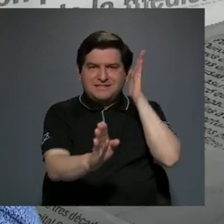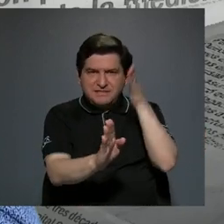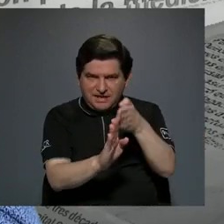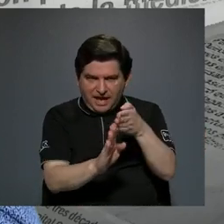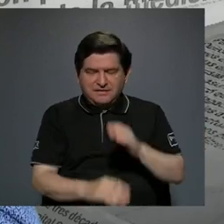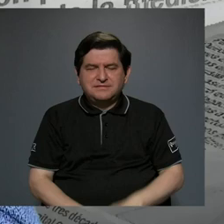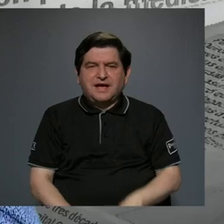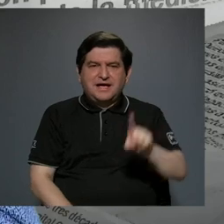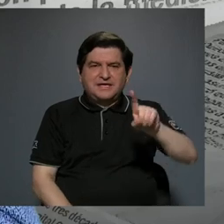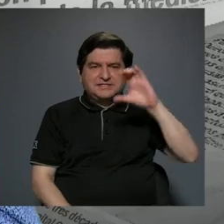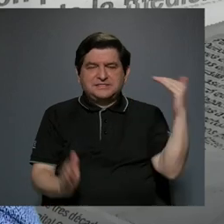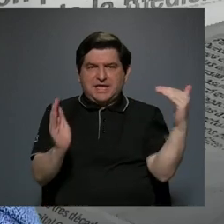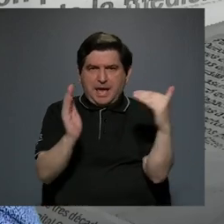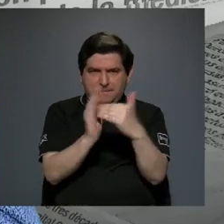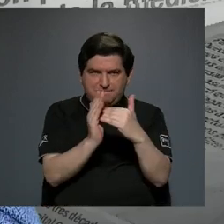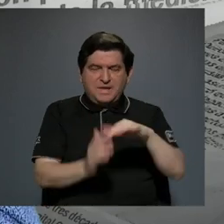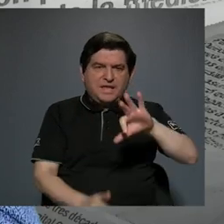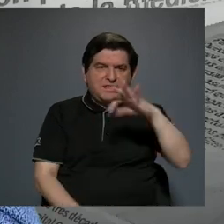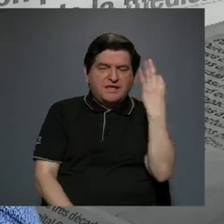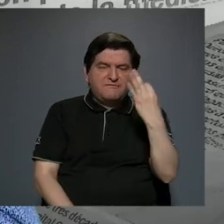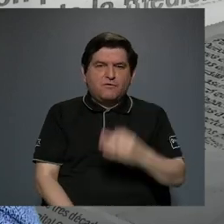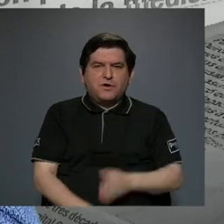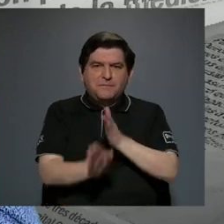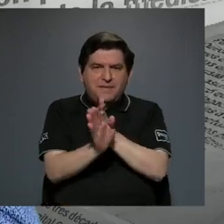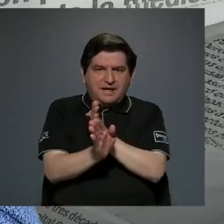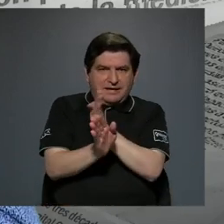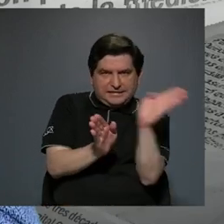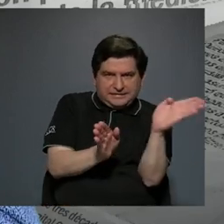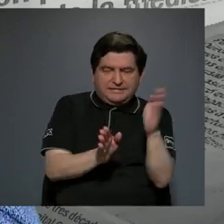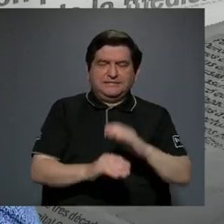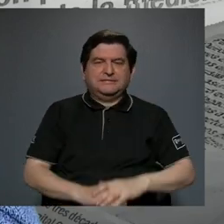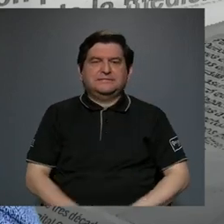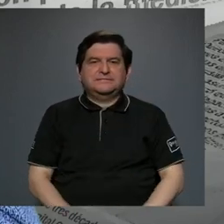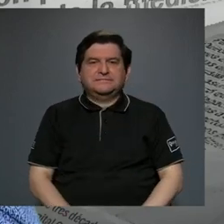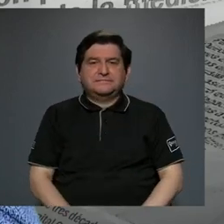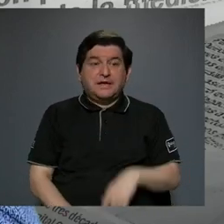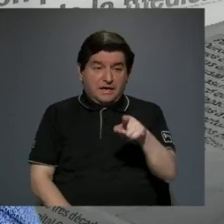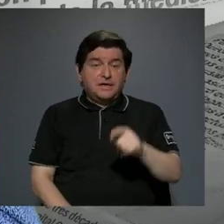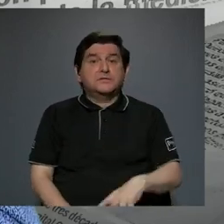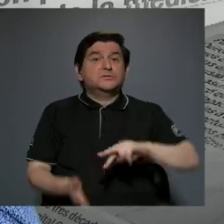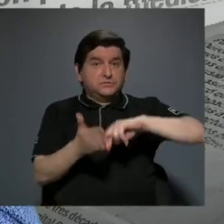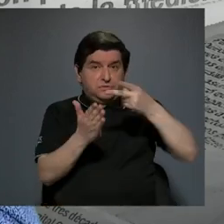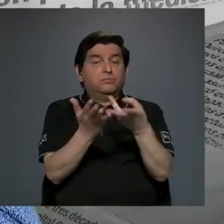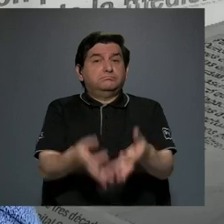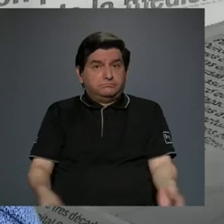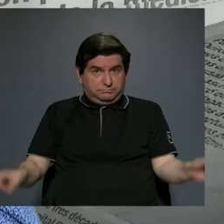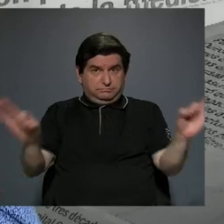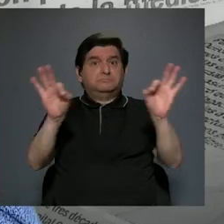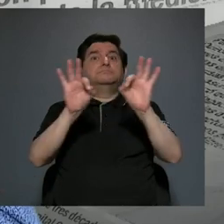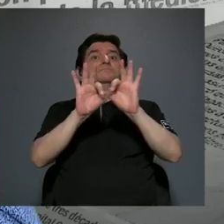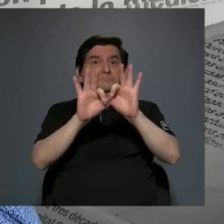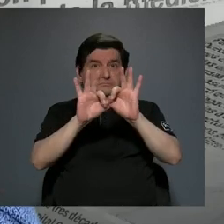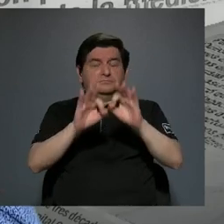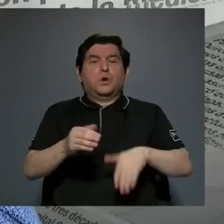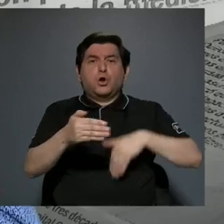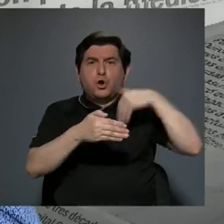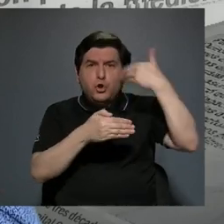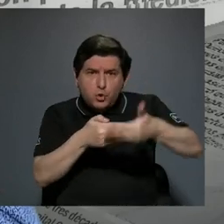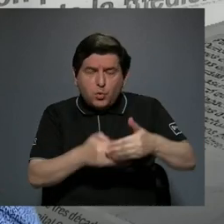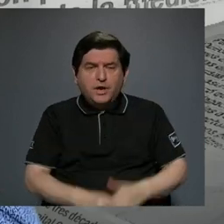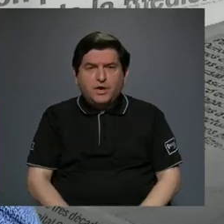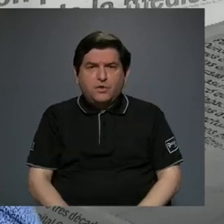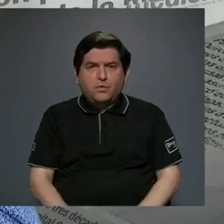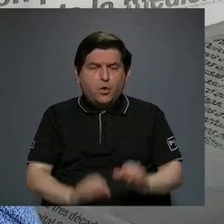y 100 mil en forma indirecta. Eso es muy significativo. Luego, su